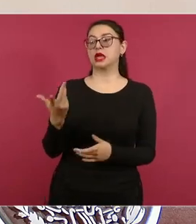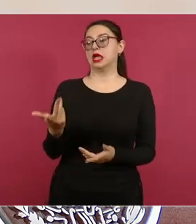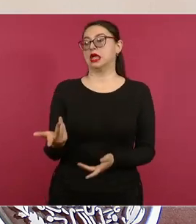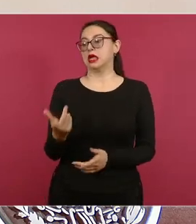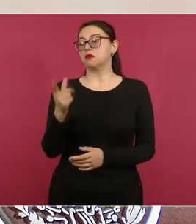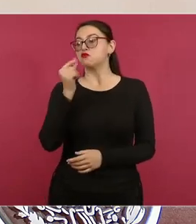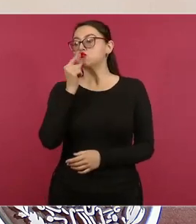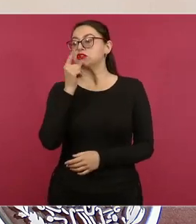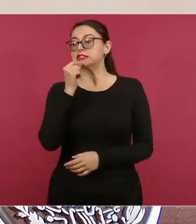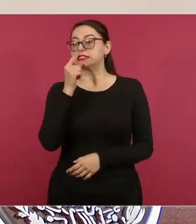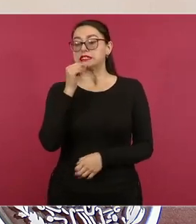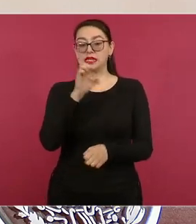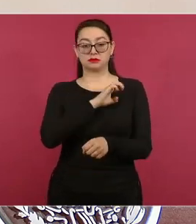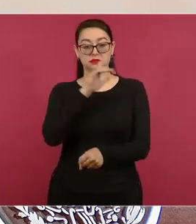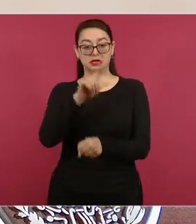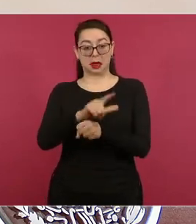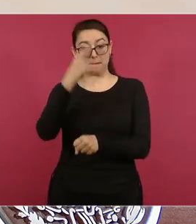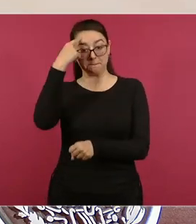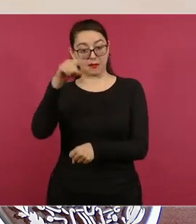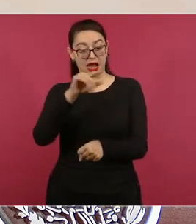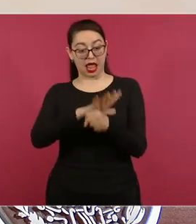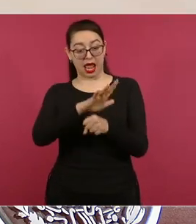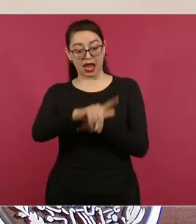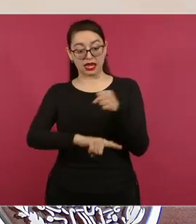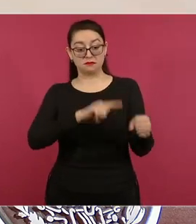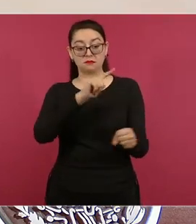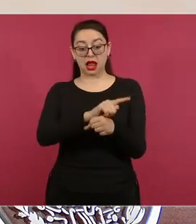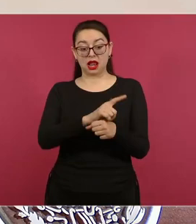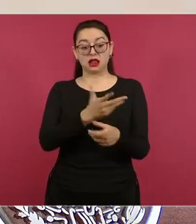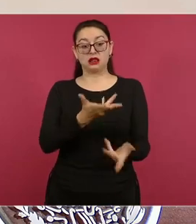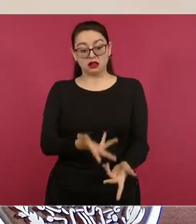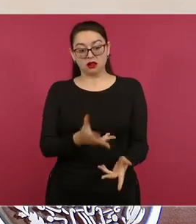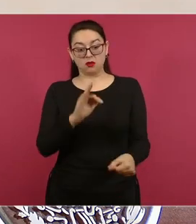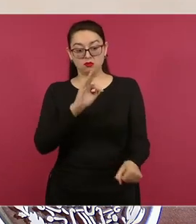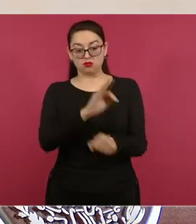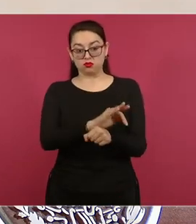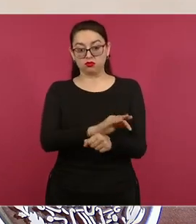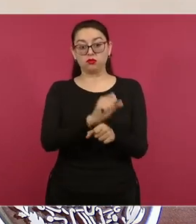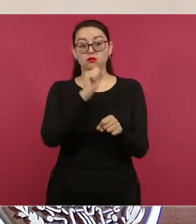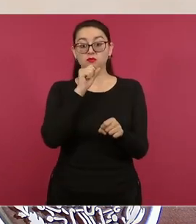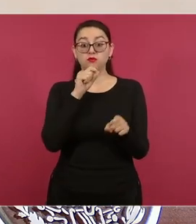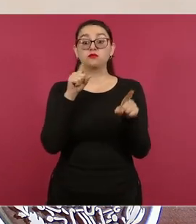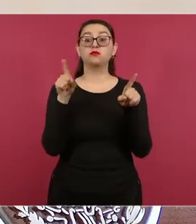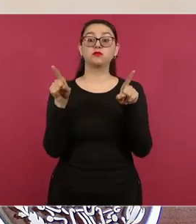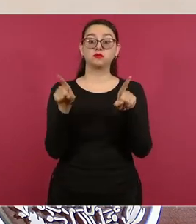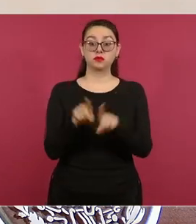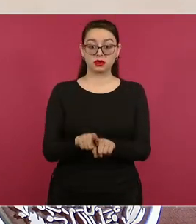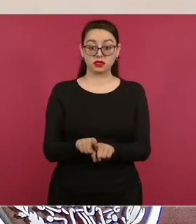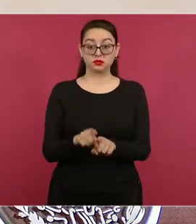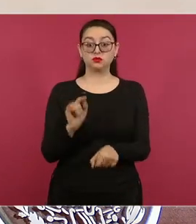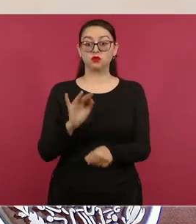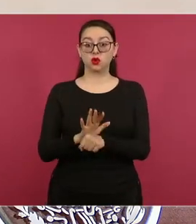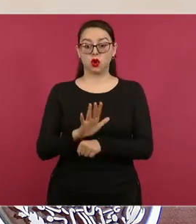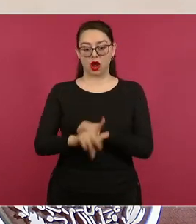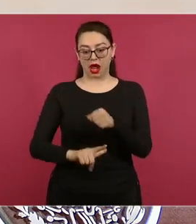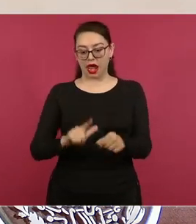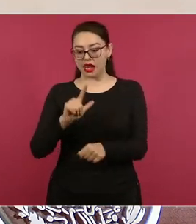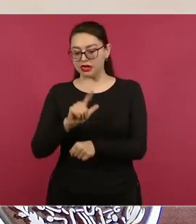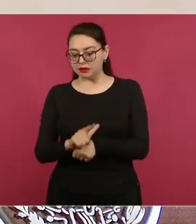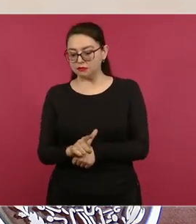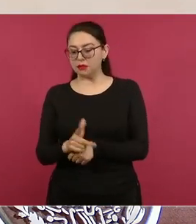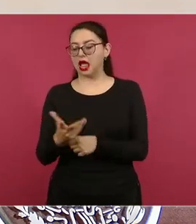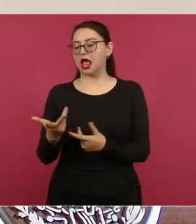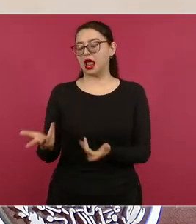Incluir a los animal, incluir de compañía en las órdenes de protección y alejamiento